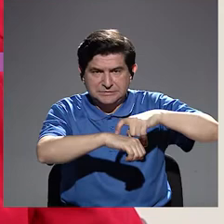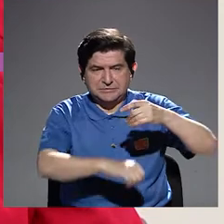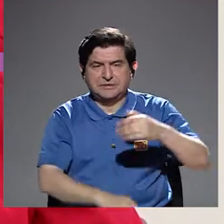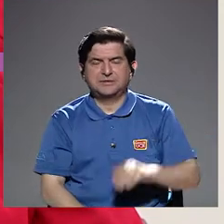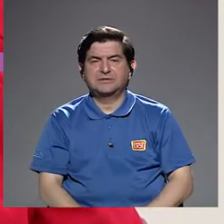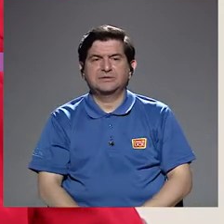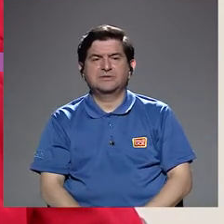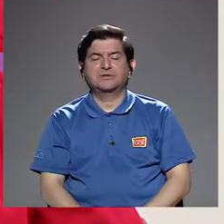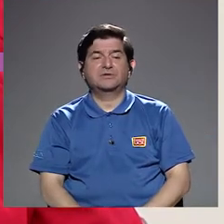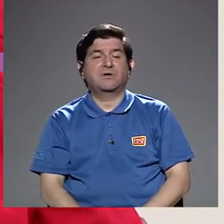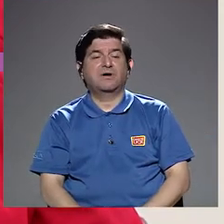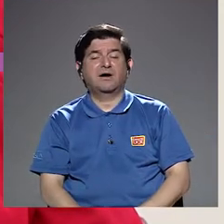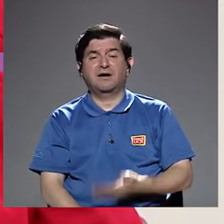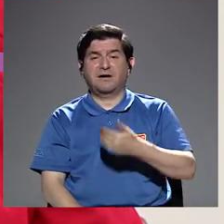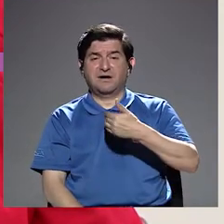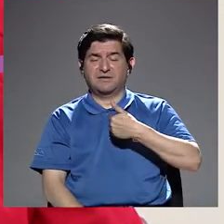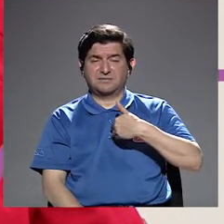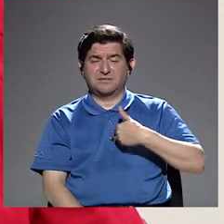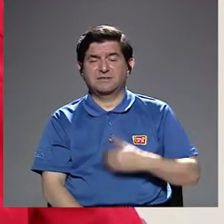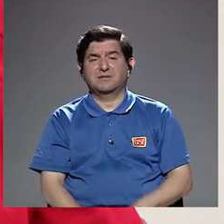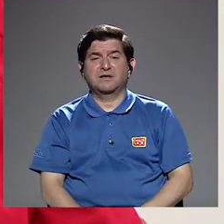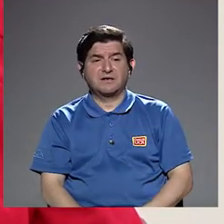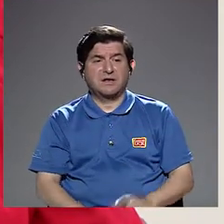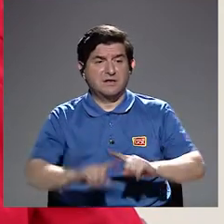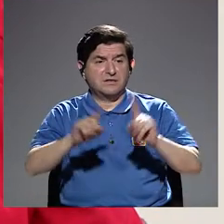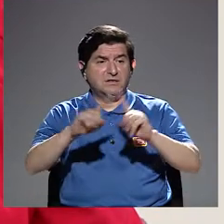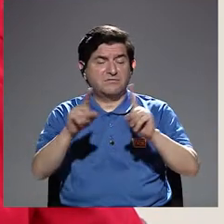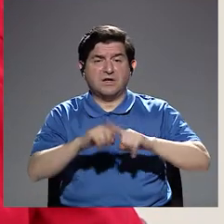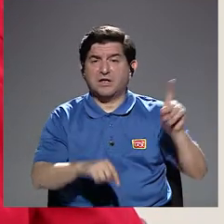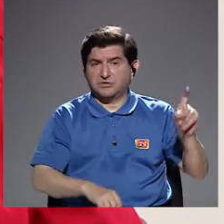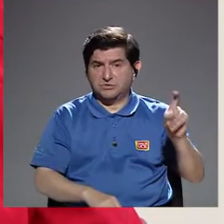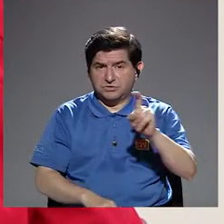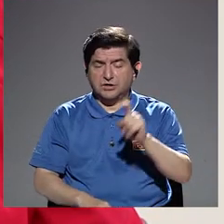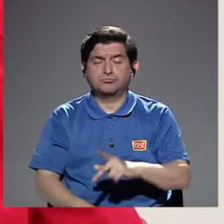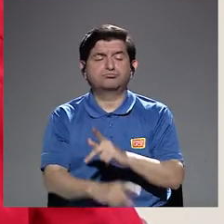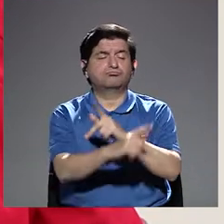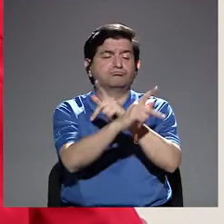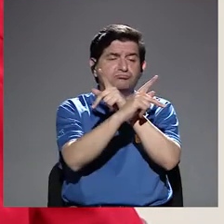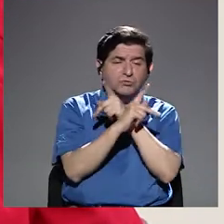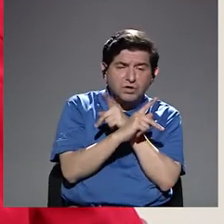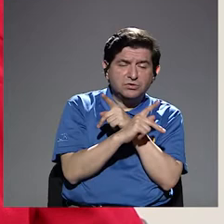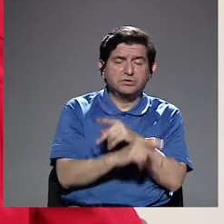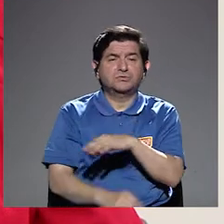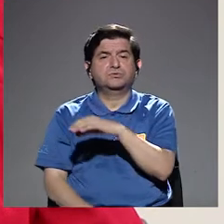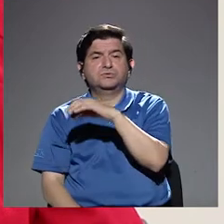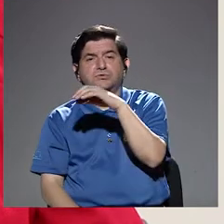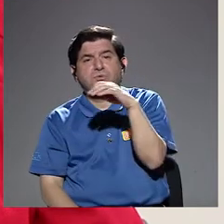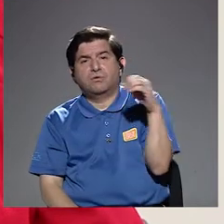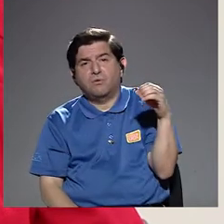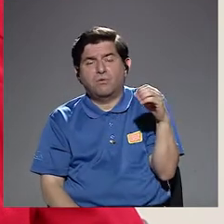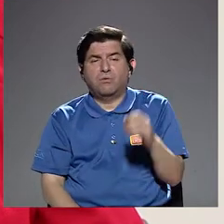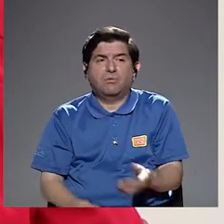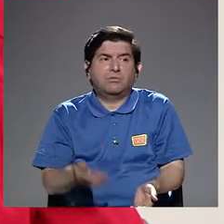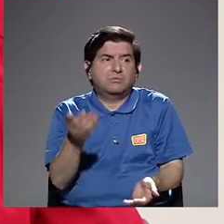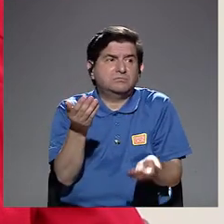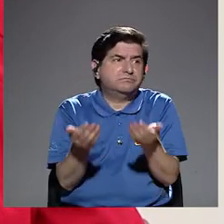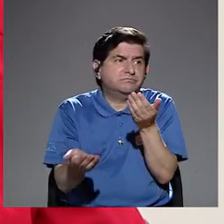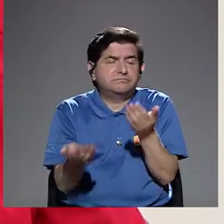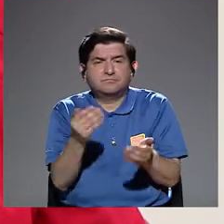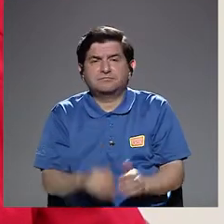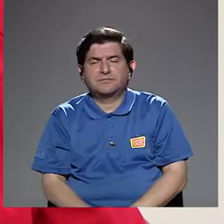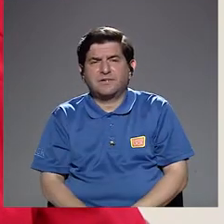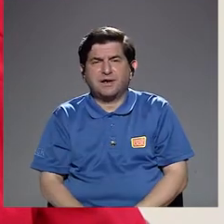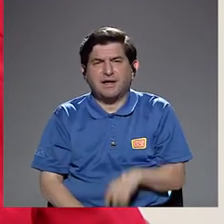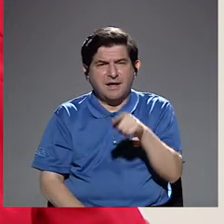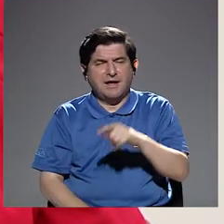tenemos necesidades importantes, ¿verdad? De protección o de este…